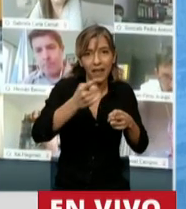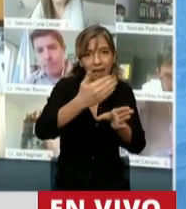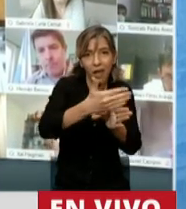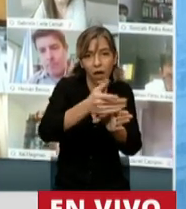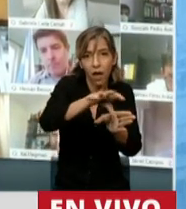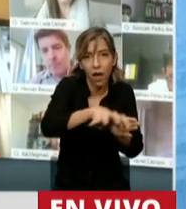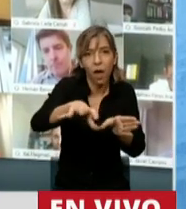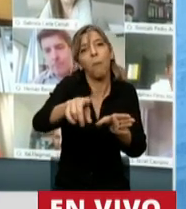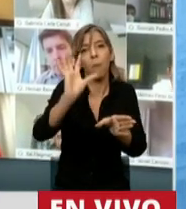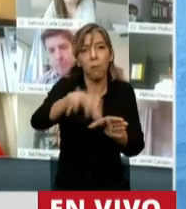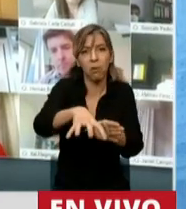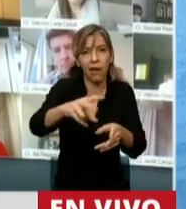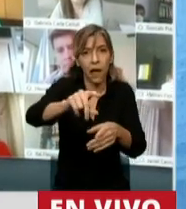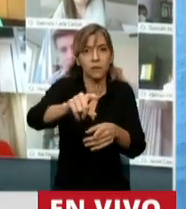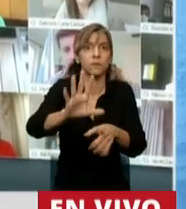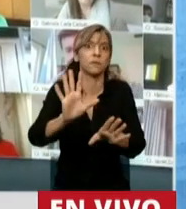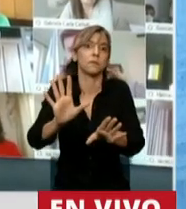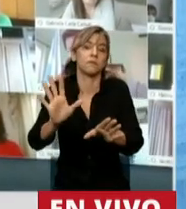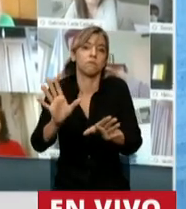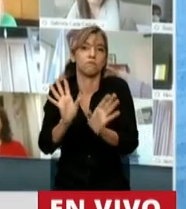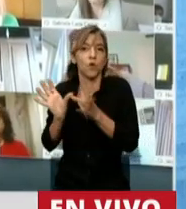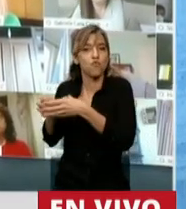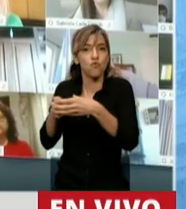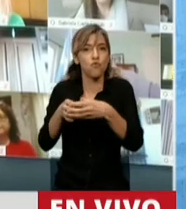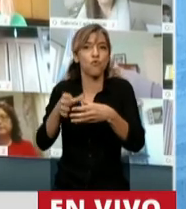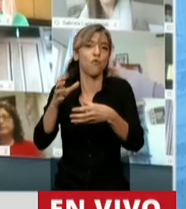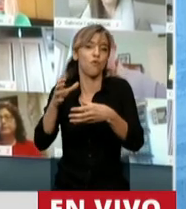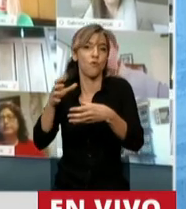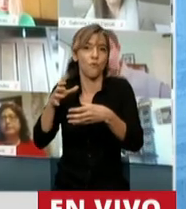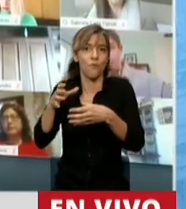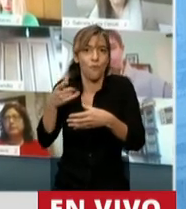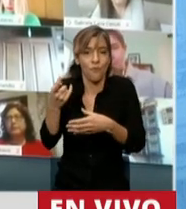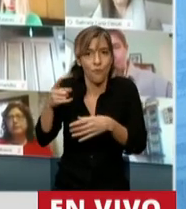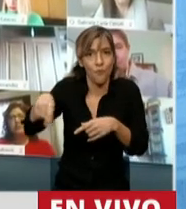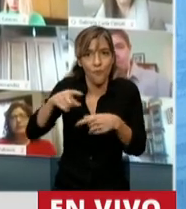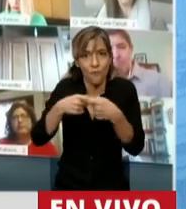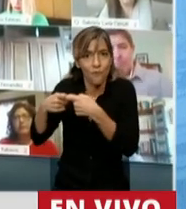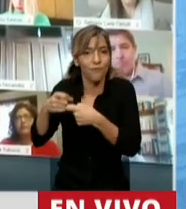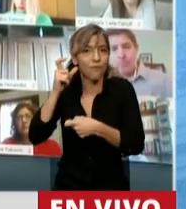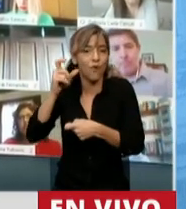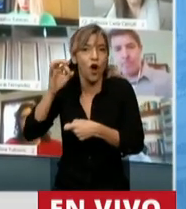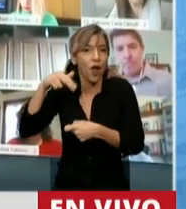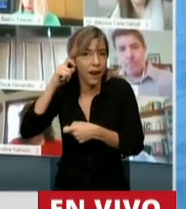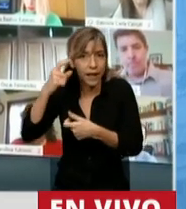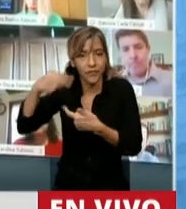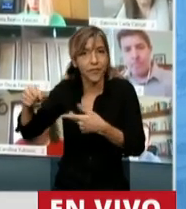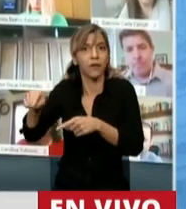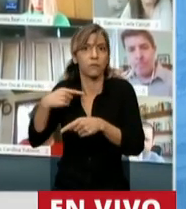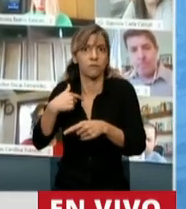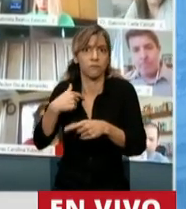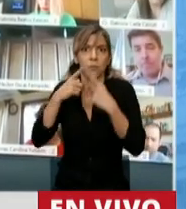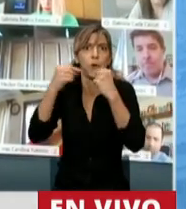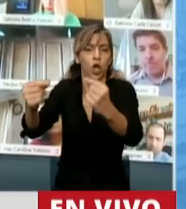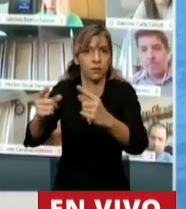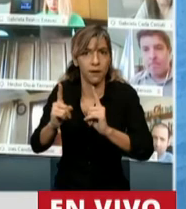tucumanos, de grupos de ONG que nos presentamos en la justicia, eso se evitó. Entonces, claramente el artículo 11